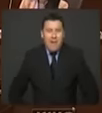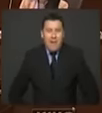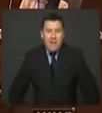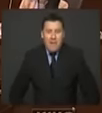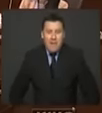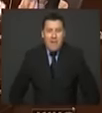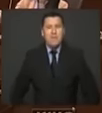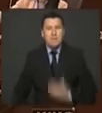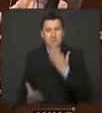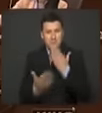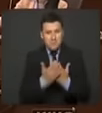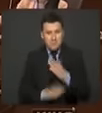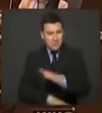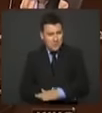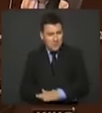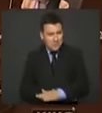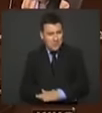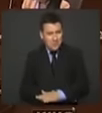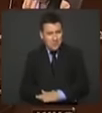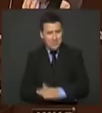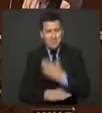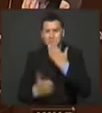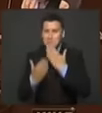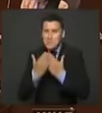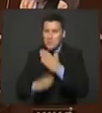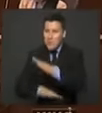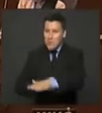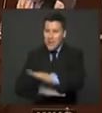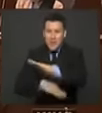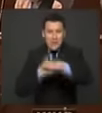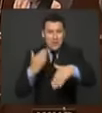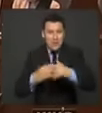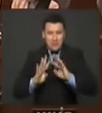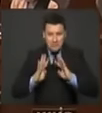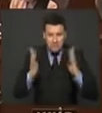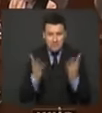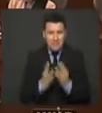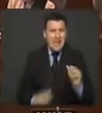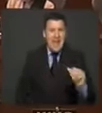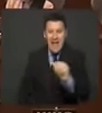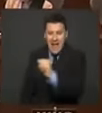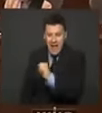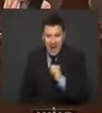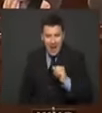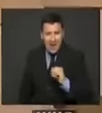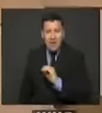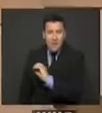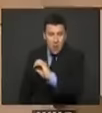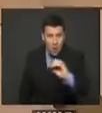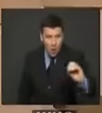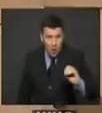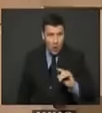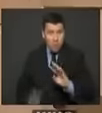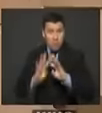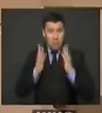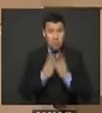Buenas tardes a todos los senadores, a las senadoras, a los colombianos que nos siguen